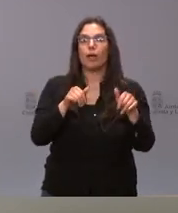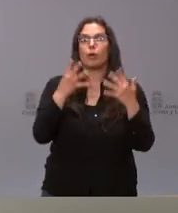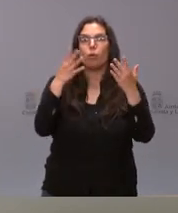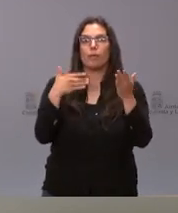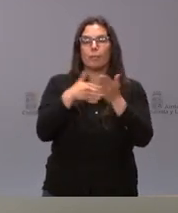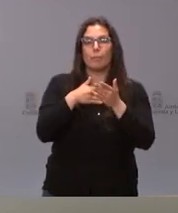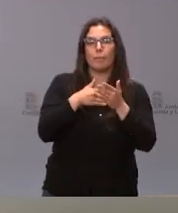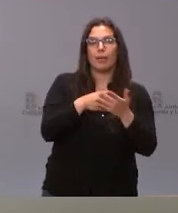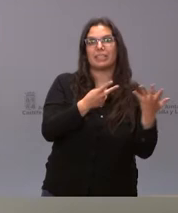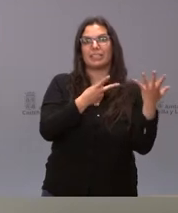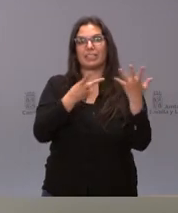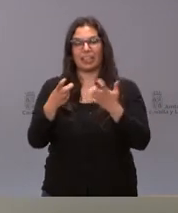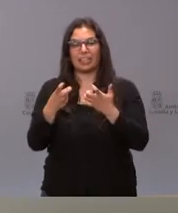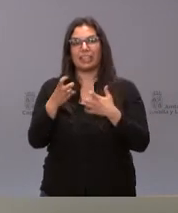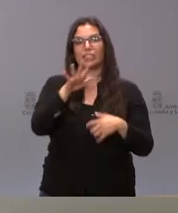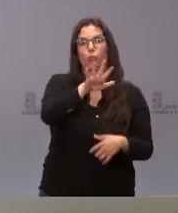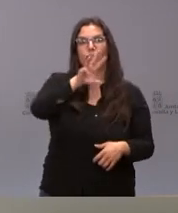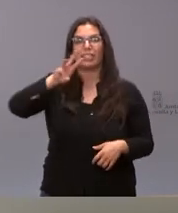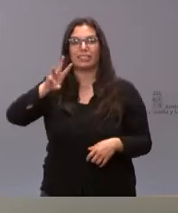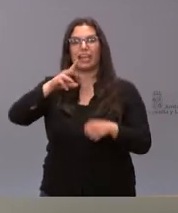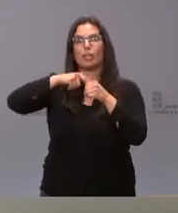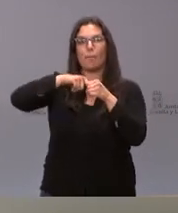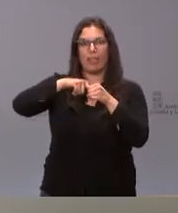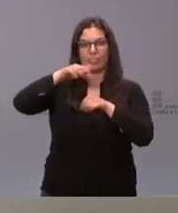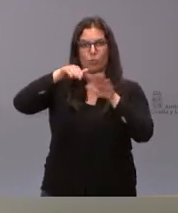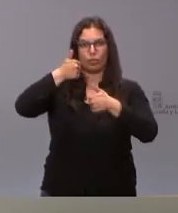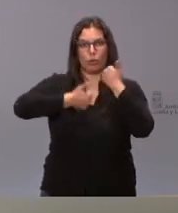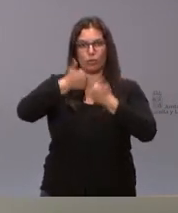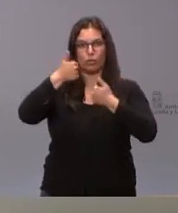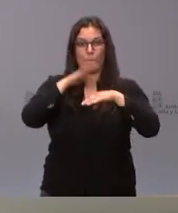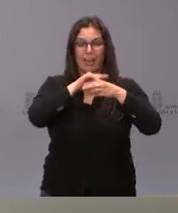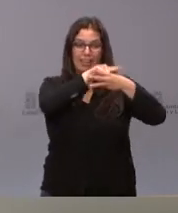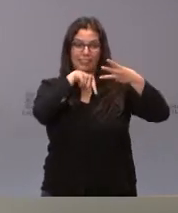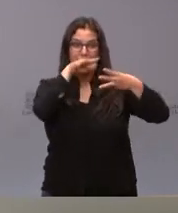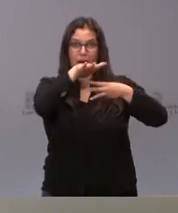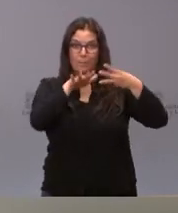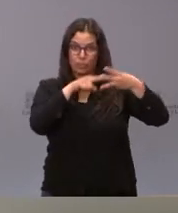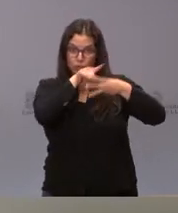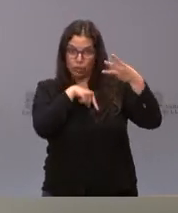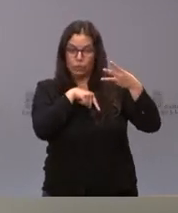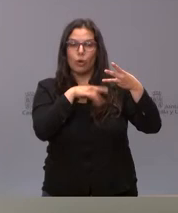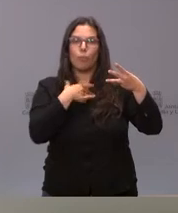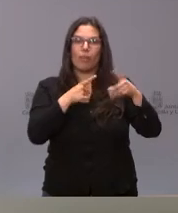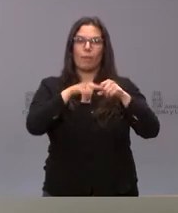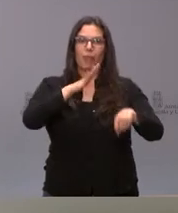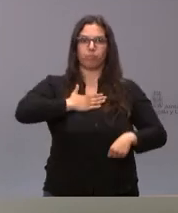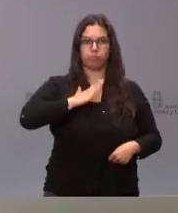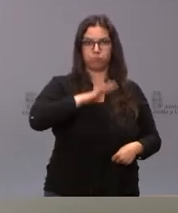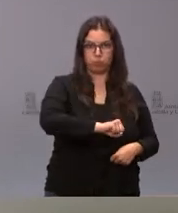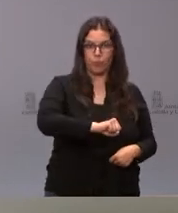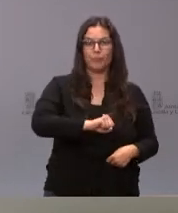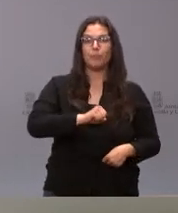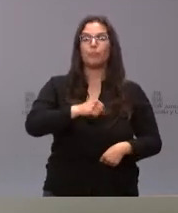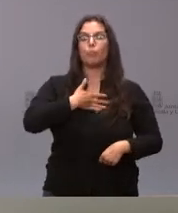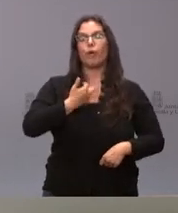.753 plazas. De acuerdo con la legislación vigente, bien por el sistema de